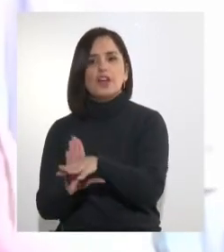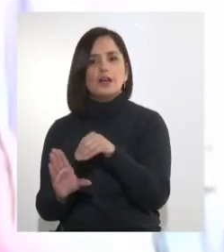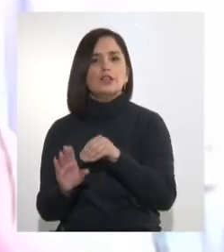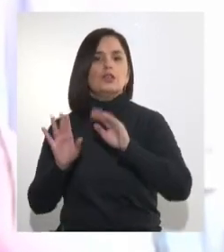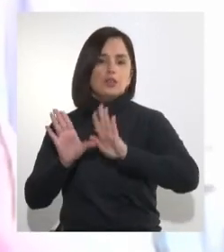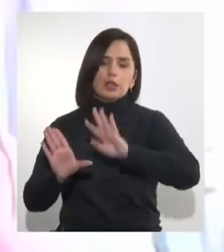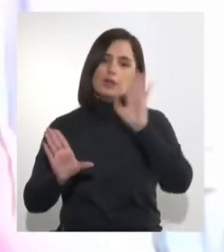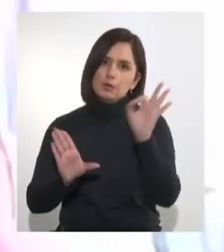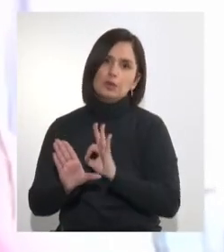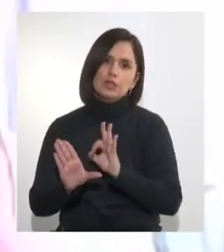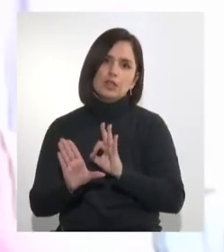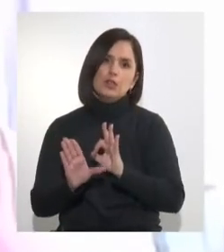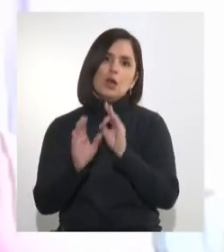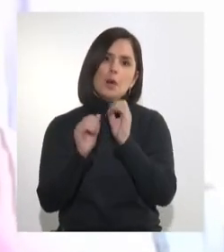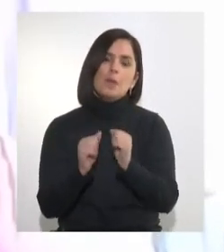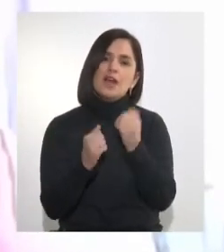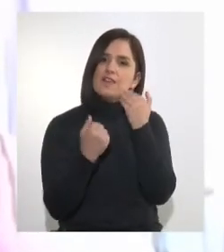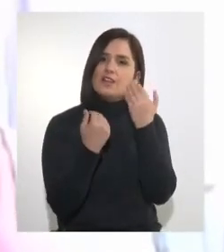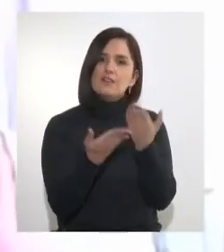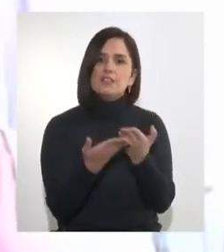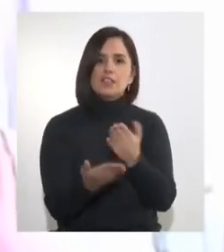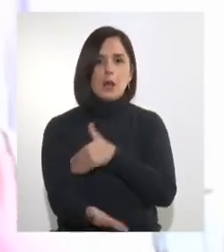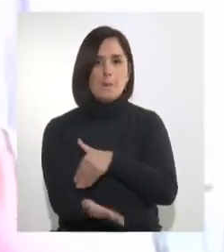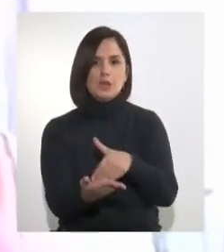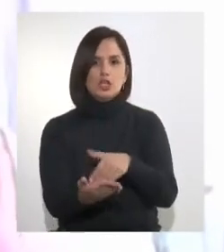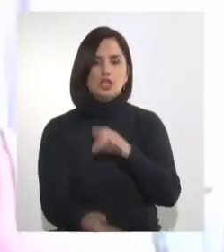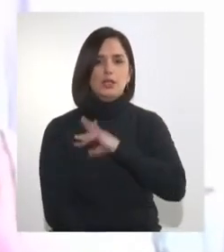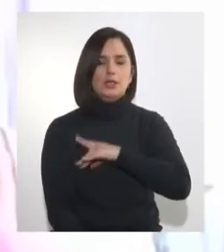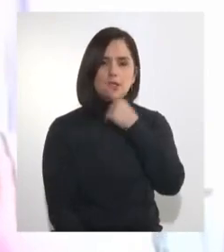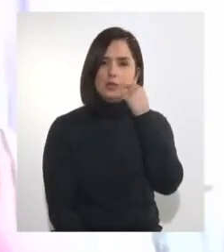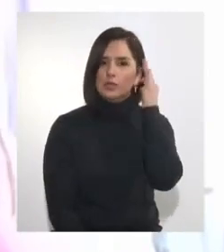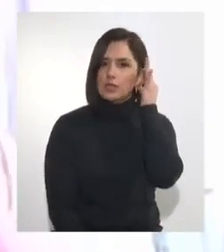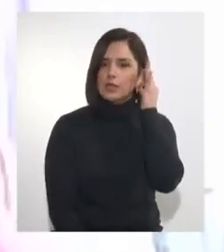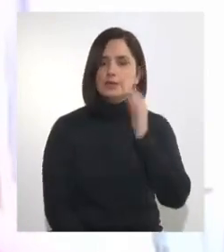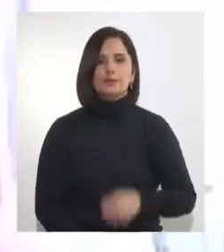% para millones de chilenos y chilenas. He dicho, señora Presidenta. Gracias.